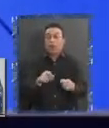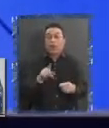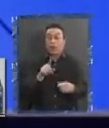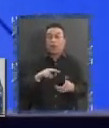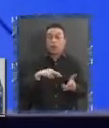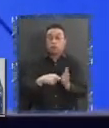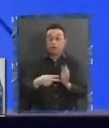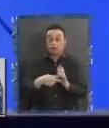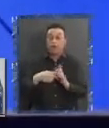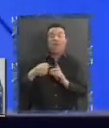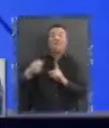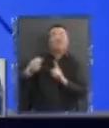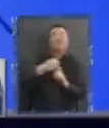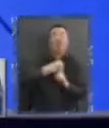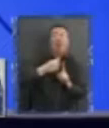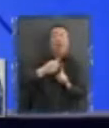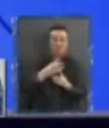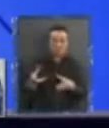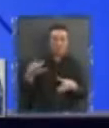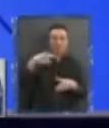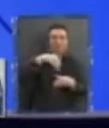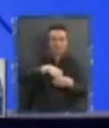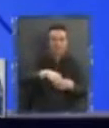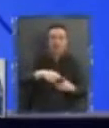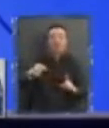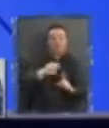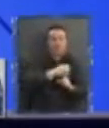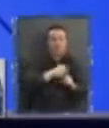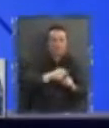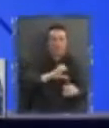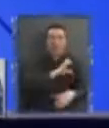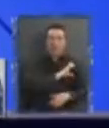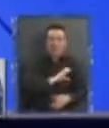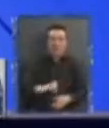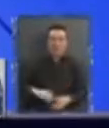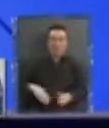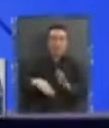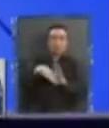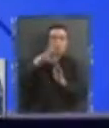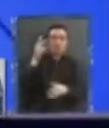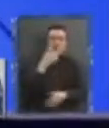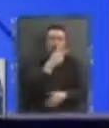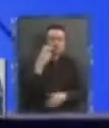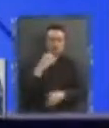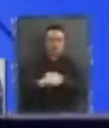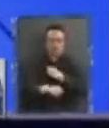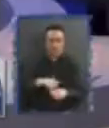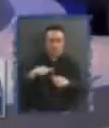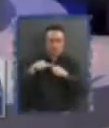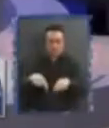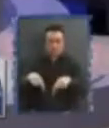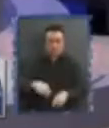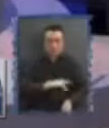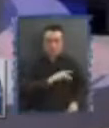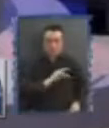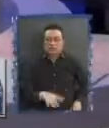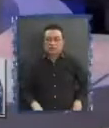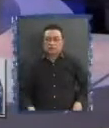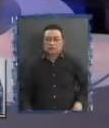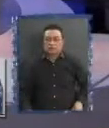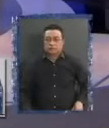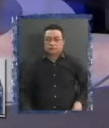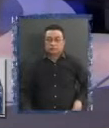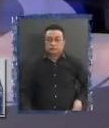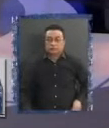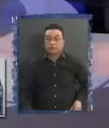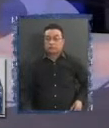violencia instalado a partir de la violencia de Estado que lleva más de 200 años en nuestro territorio. ¡Ay, se metió en un hoyo!